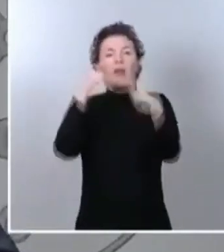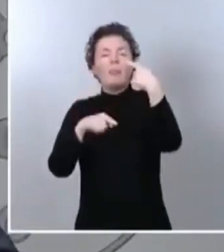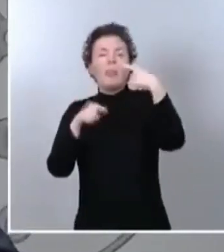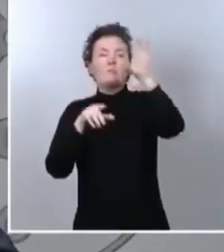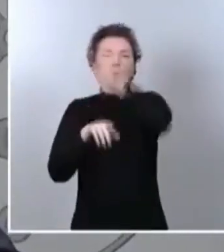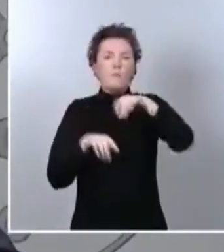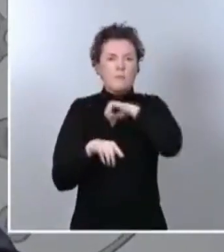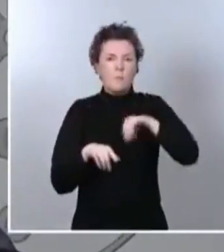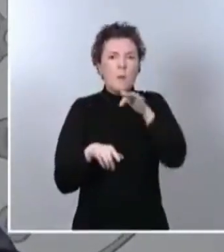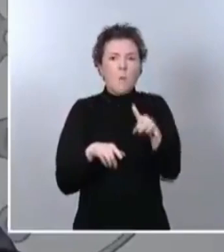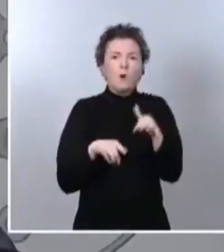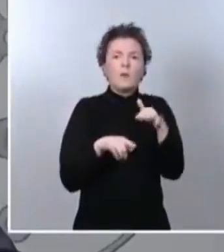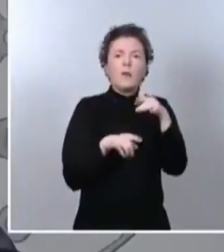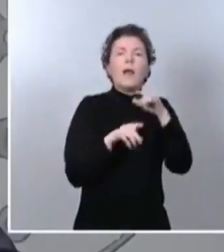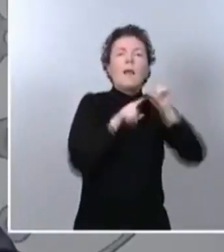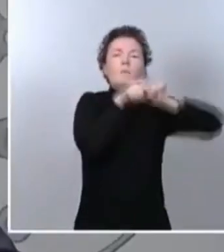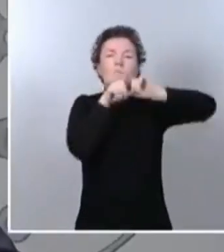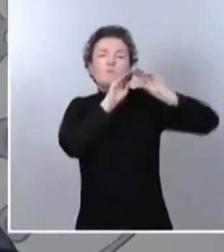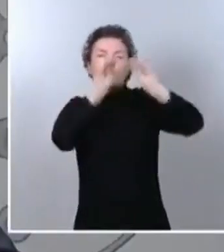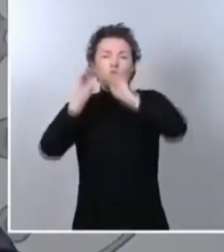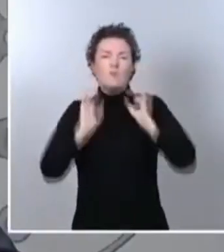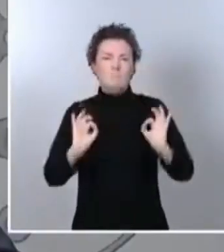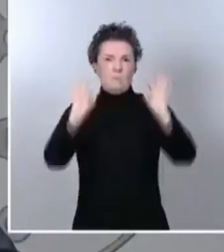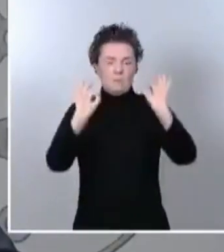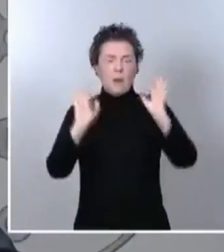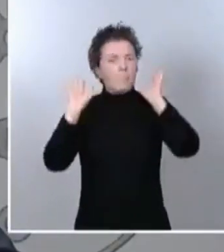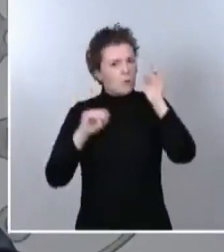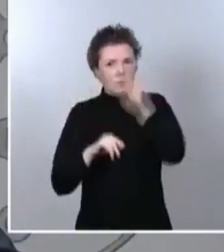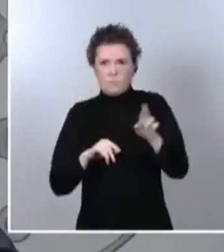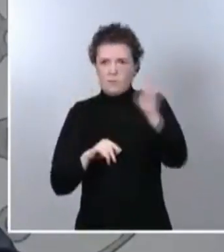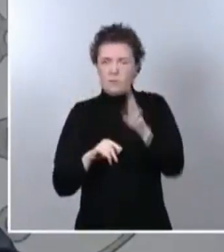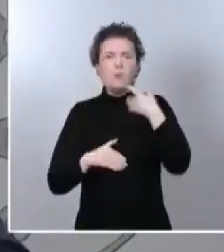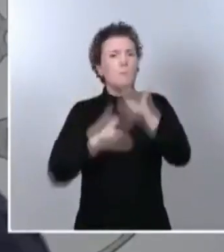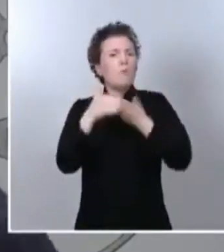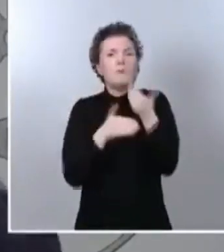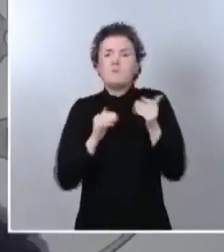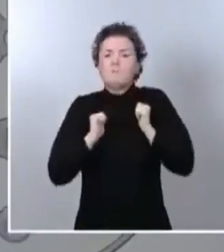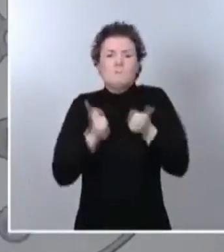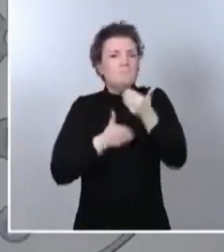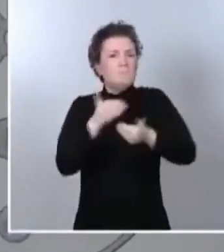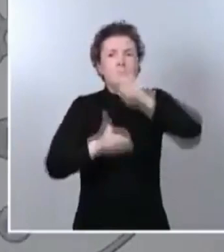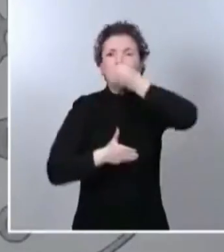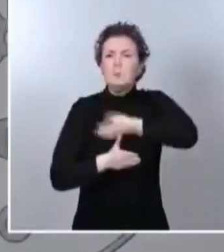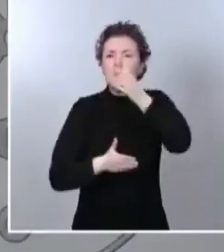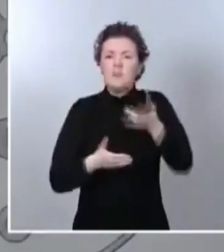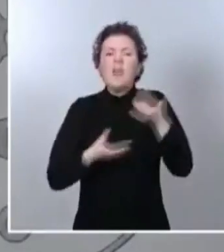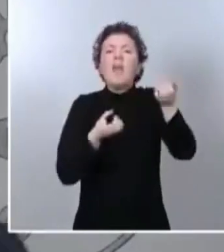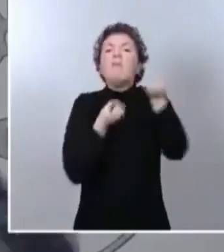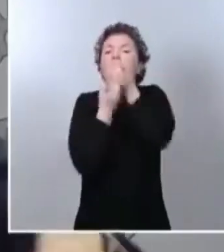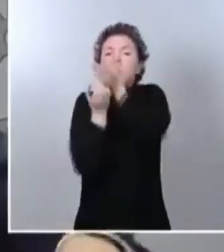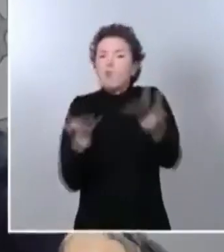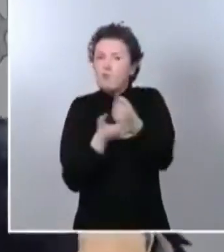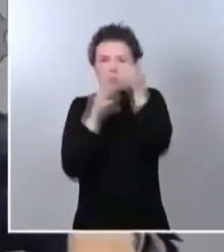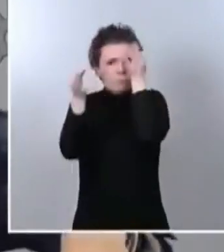debidas a las particularidades de cada una de ellas pero insisto, el proceso está arrancando bien y vamos a dar toda la información y insisto,